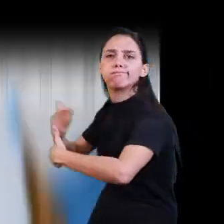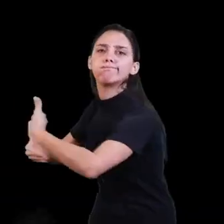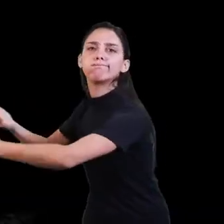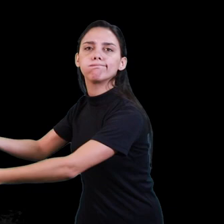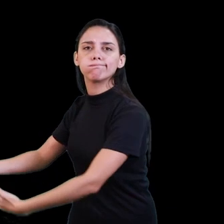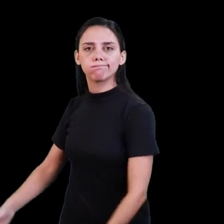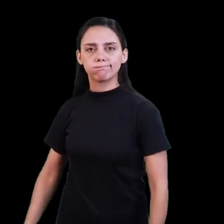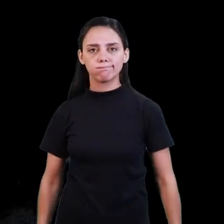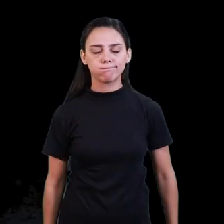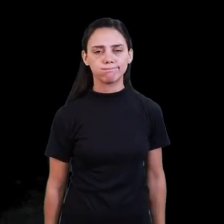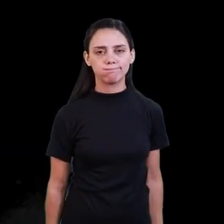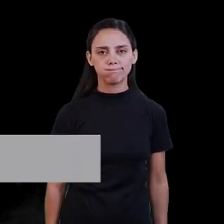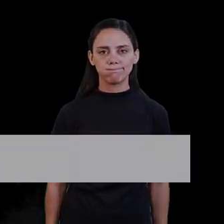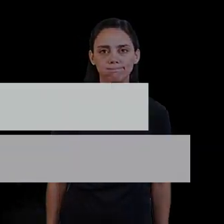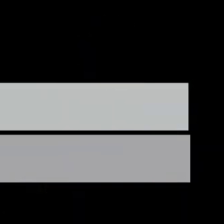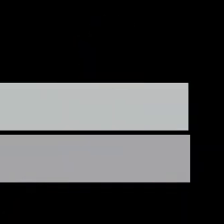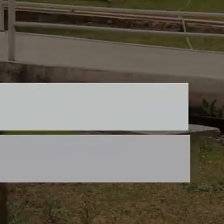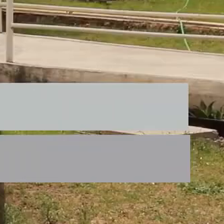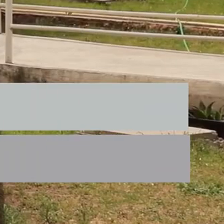Ejecutivo.